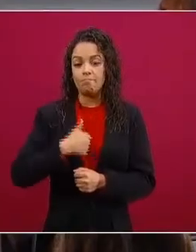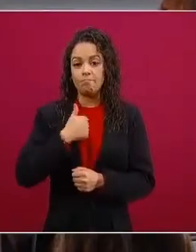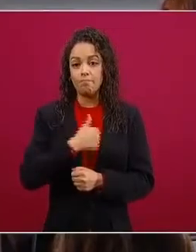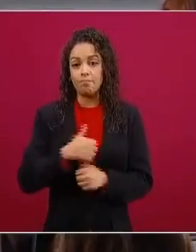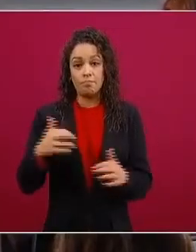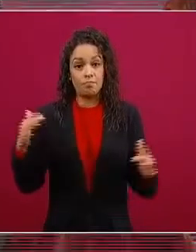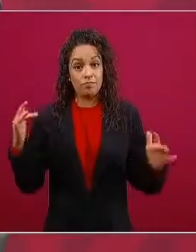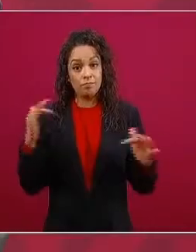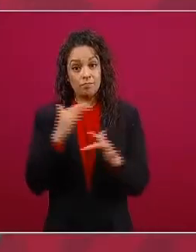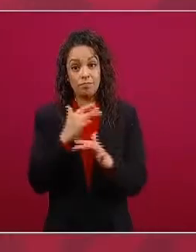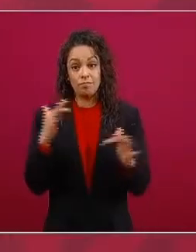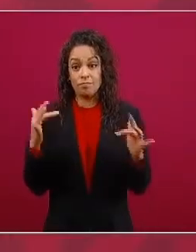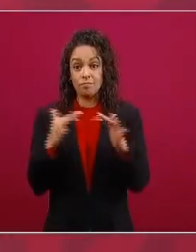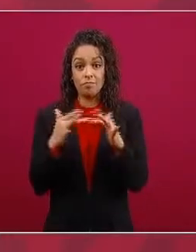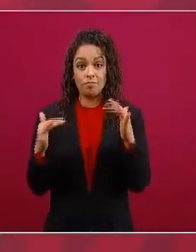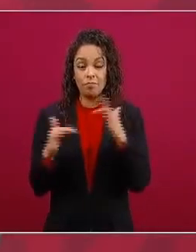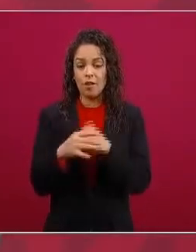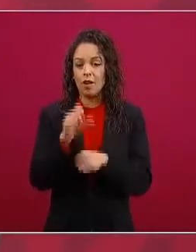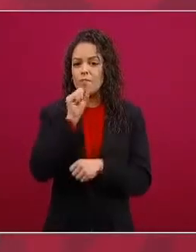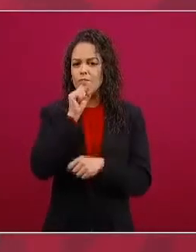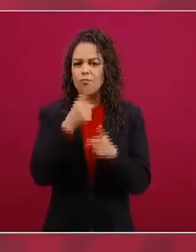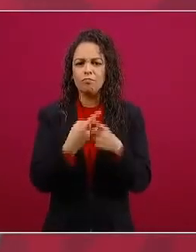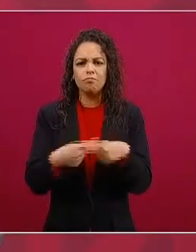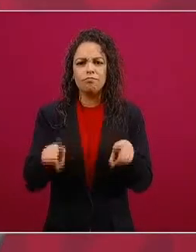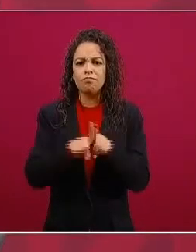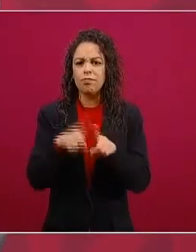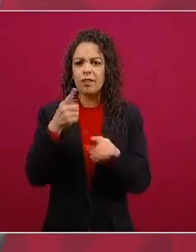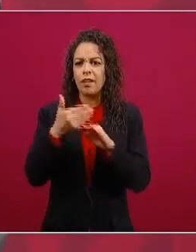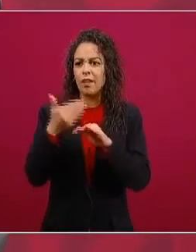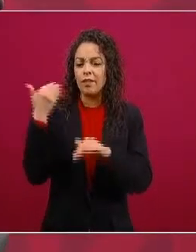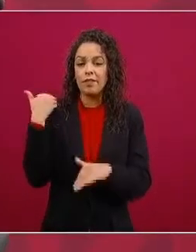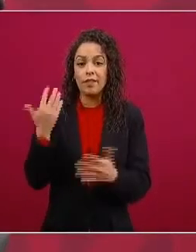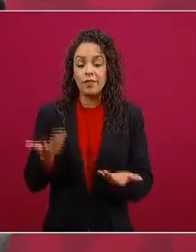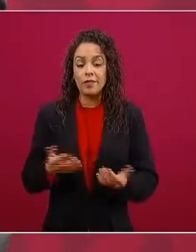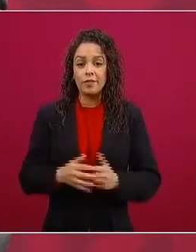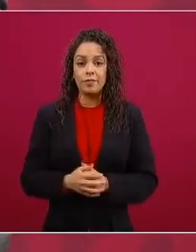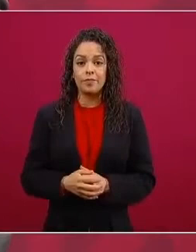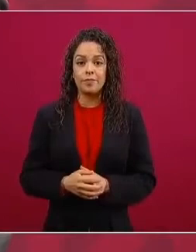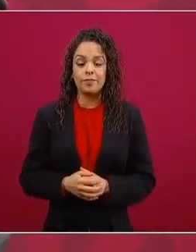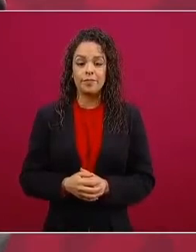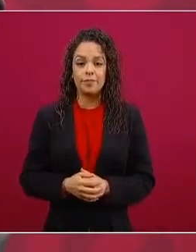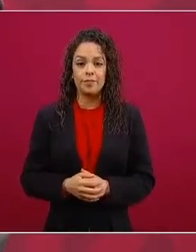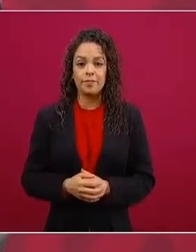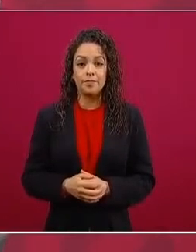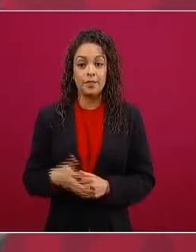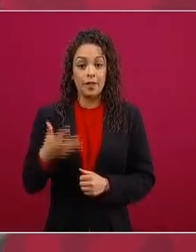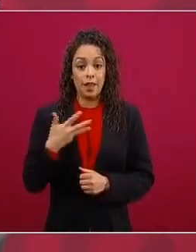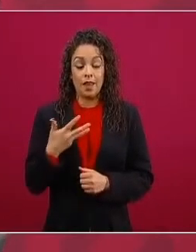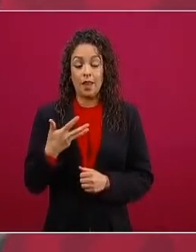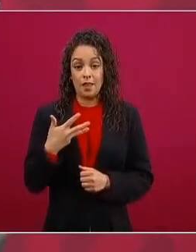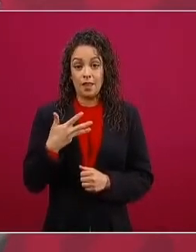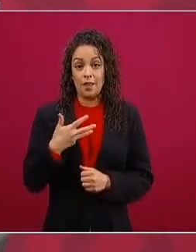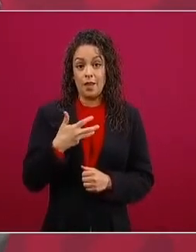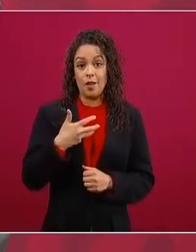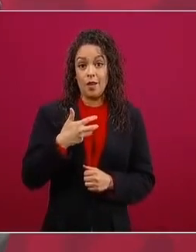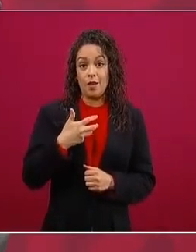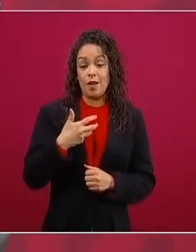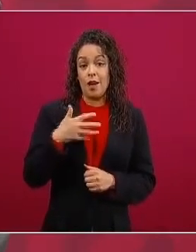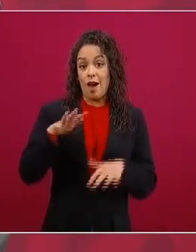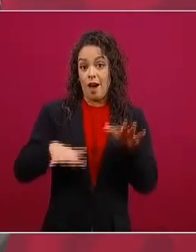es la misma de antes y en algunos casos hasta aumentado